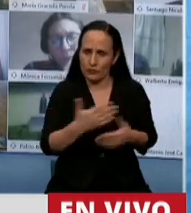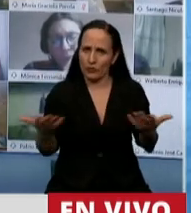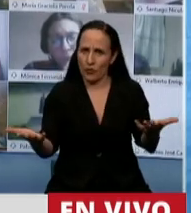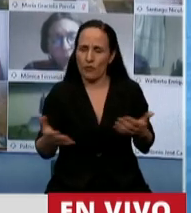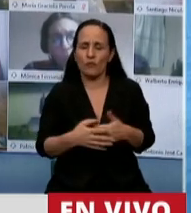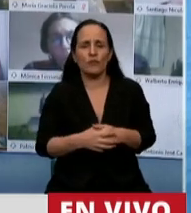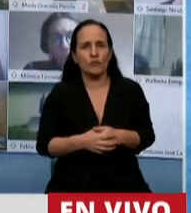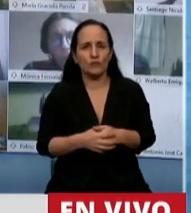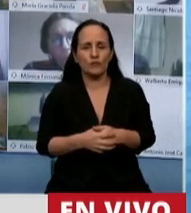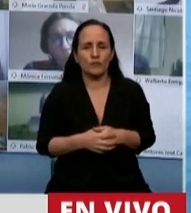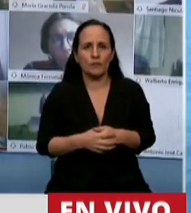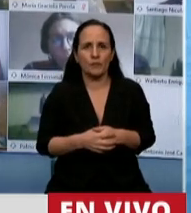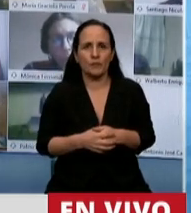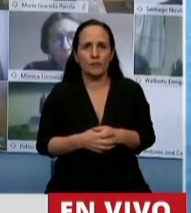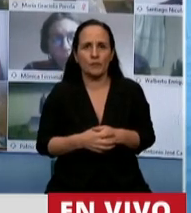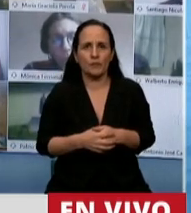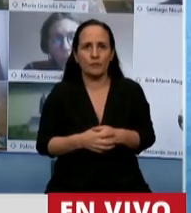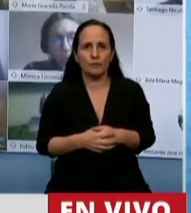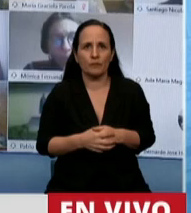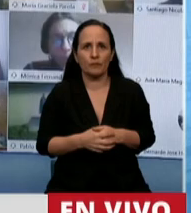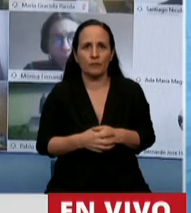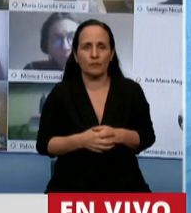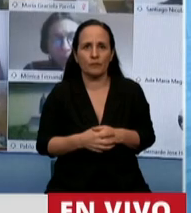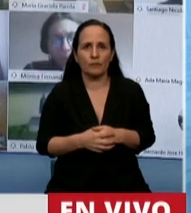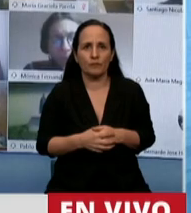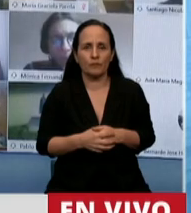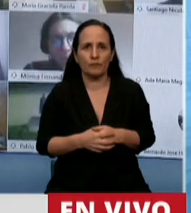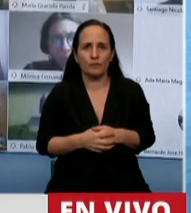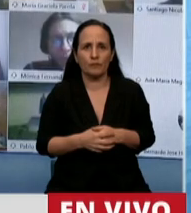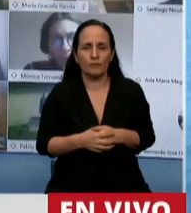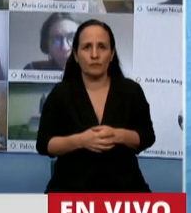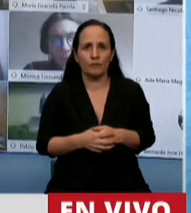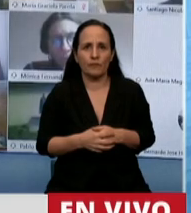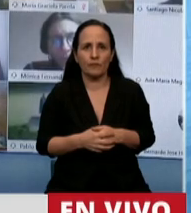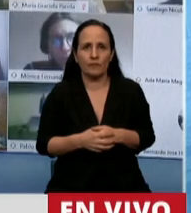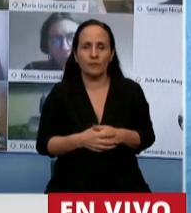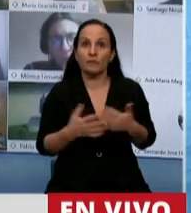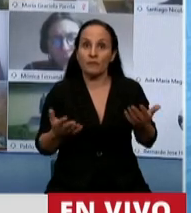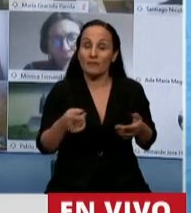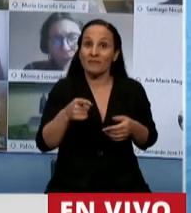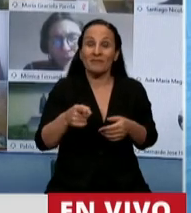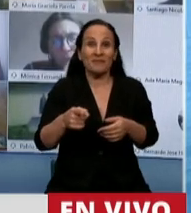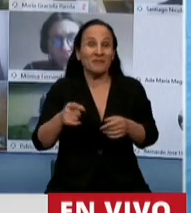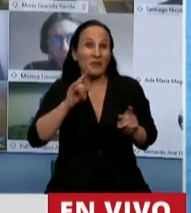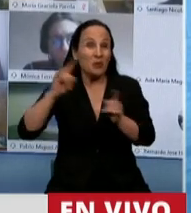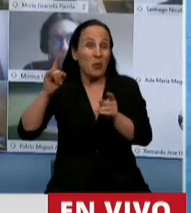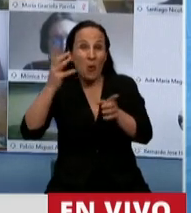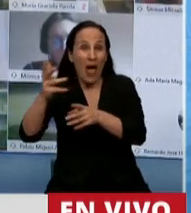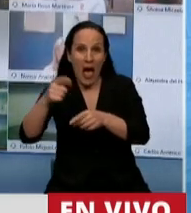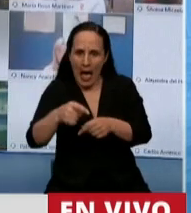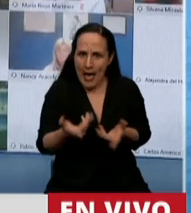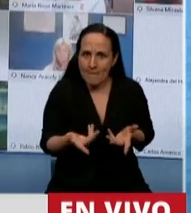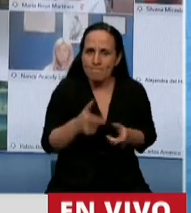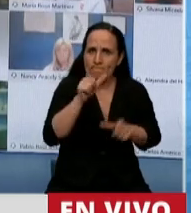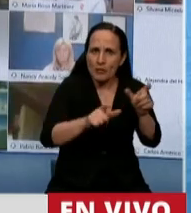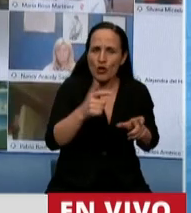no es otra cosa que la pérdida de puestos de trabajo, mayor pobreza, más